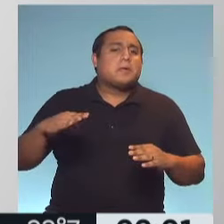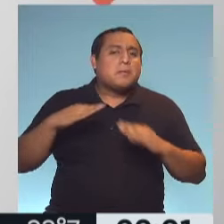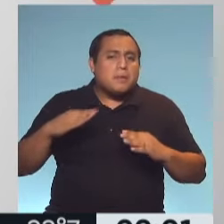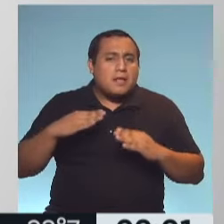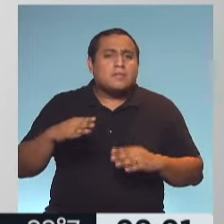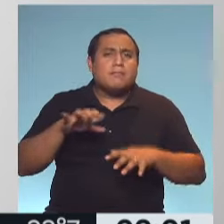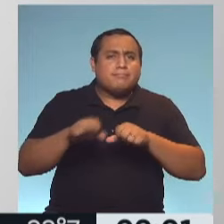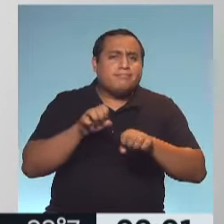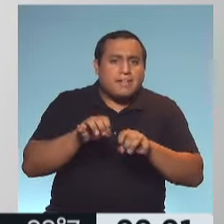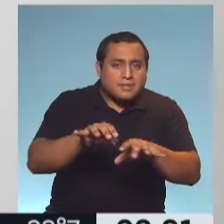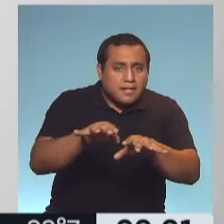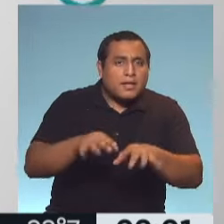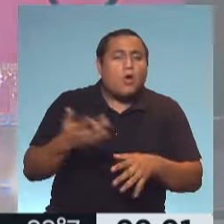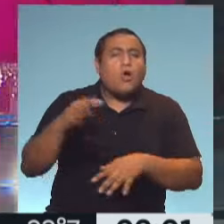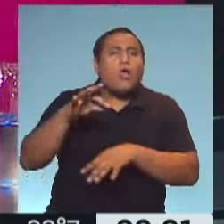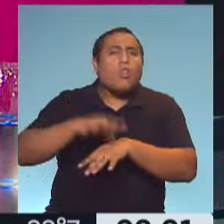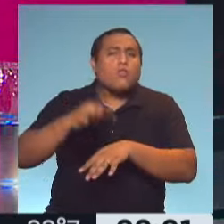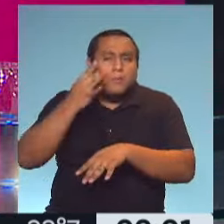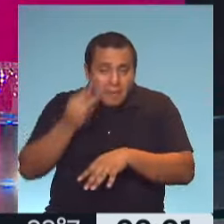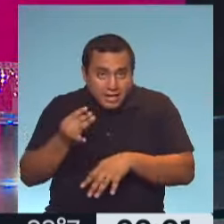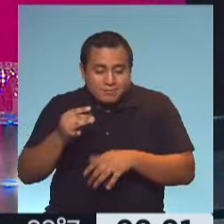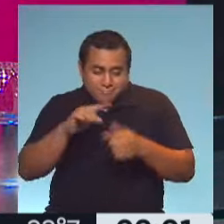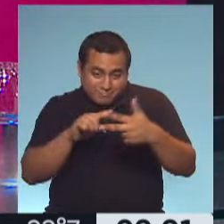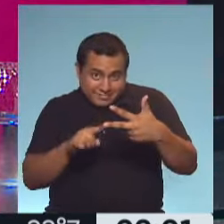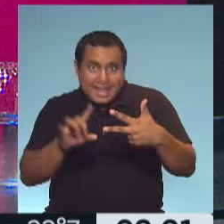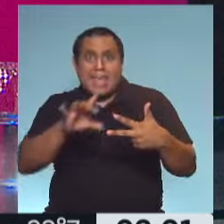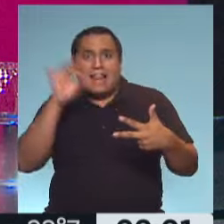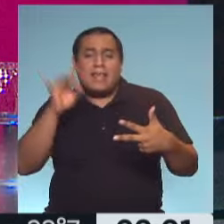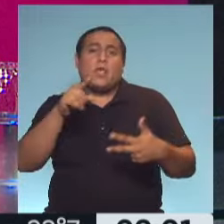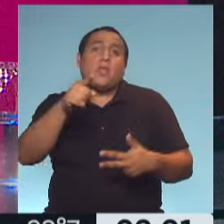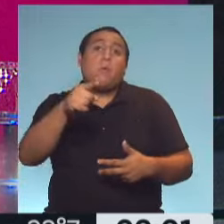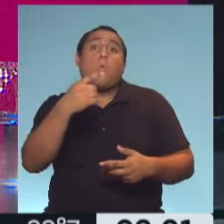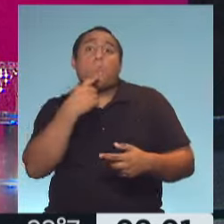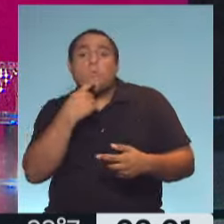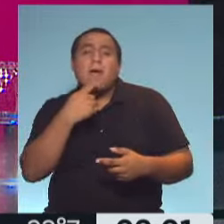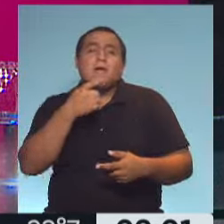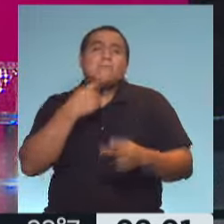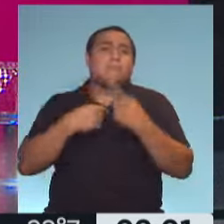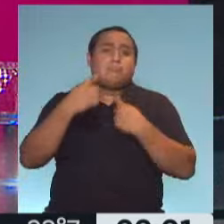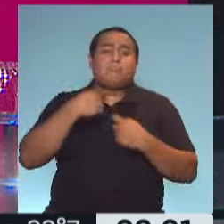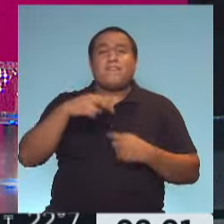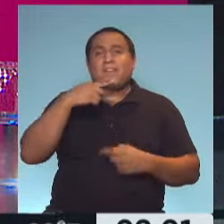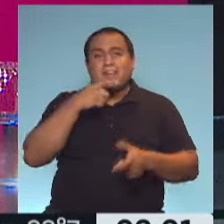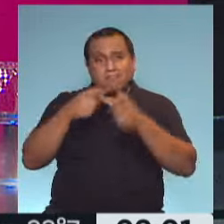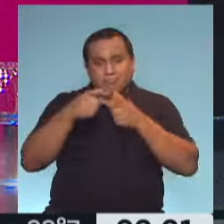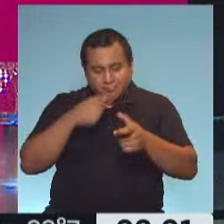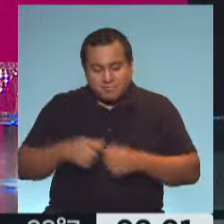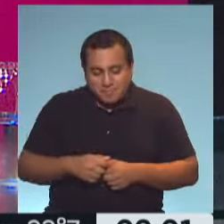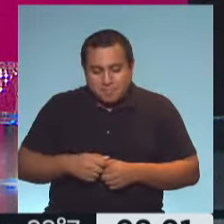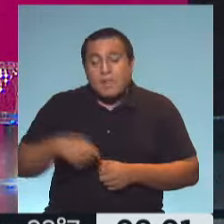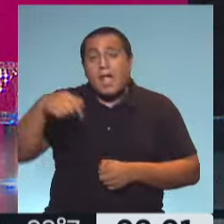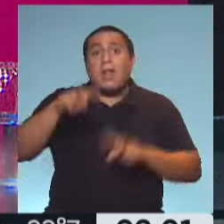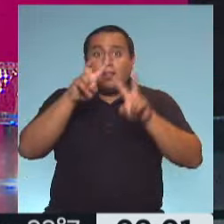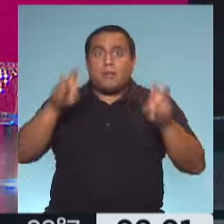dermatología para que el próximo viernes podamos responder a todas tus dudas y consultas. Y vamos de lleno al tema que nos ocupa a todos. Y nos